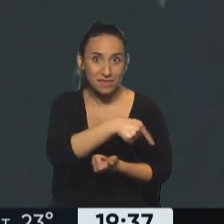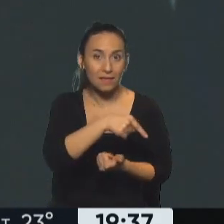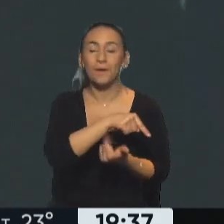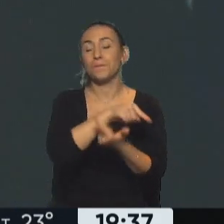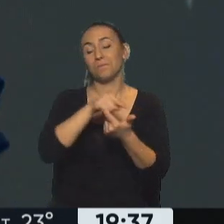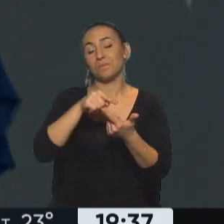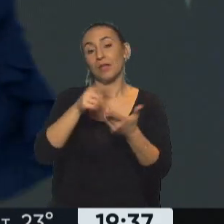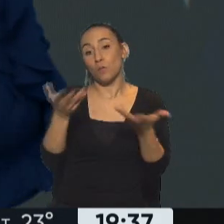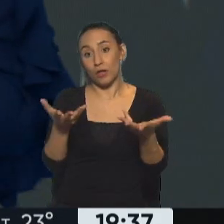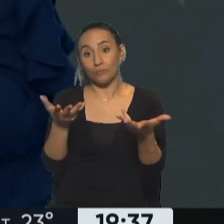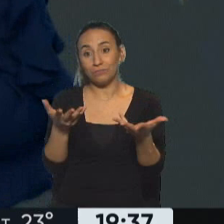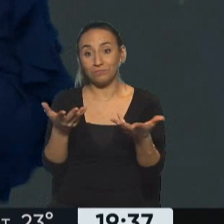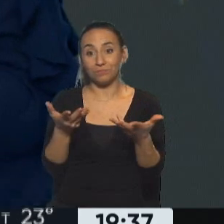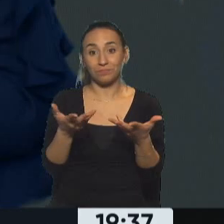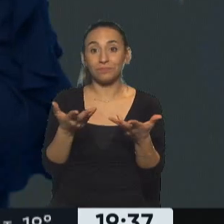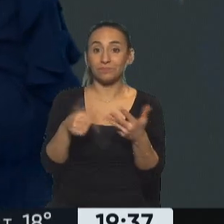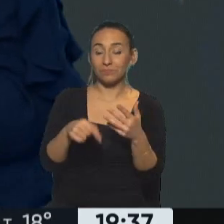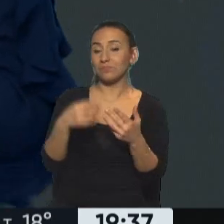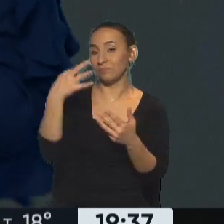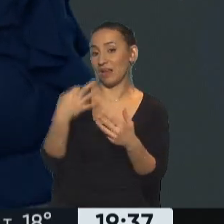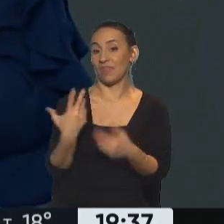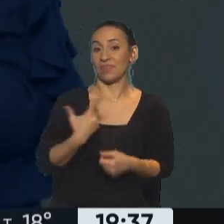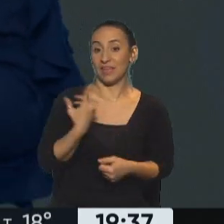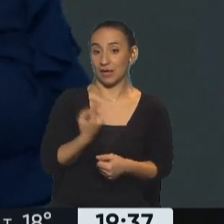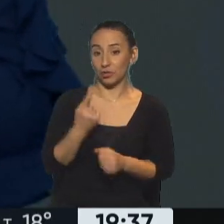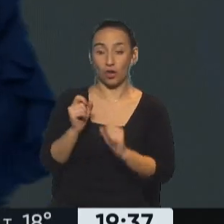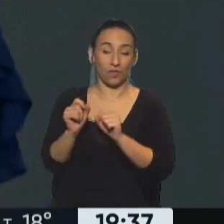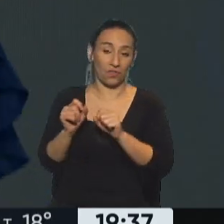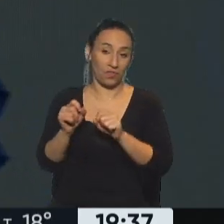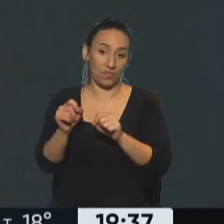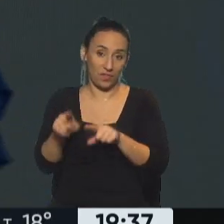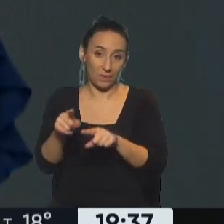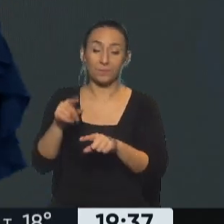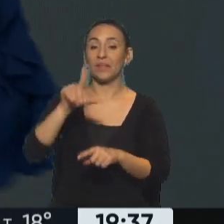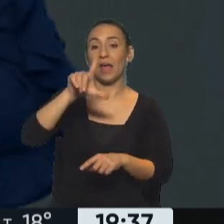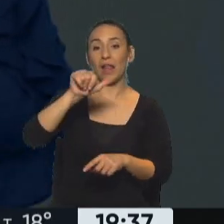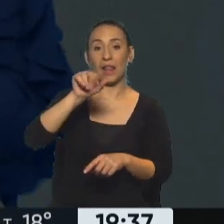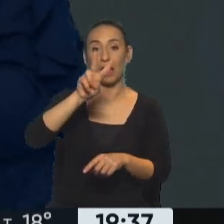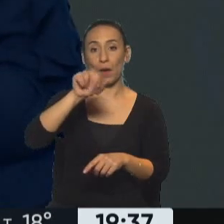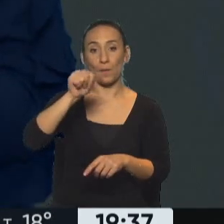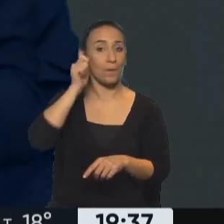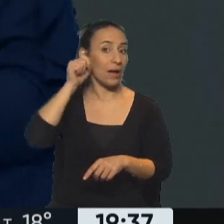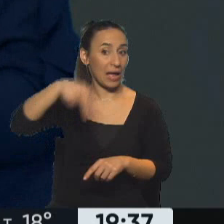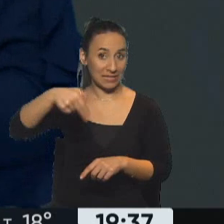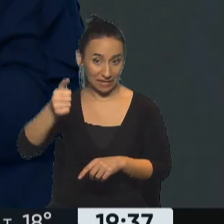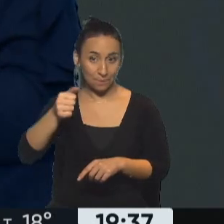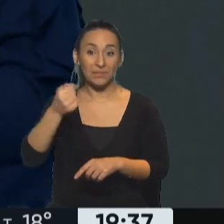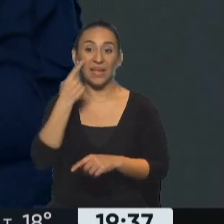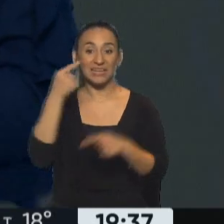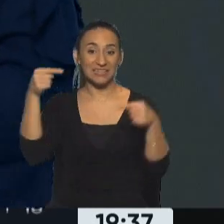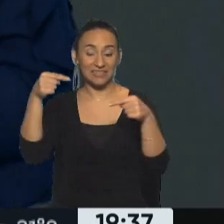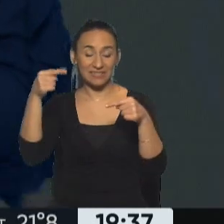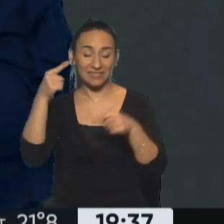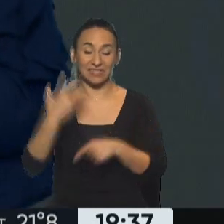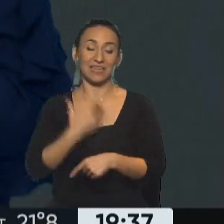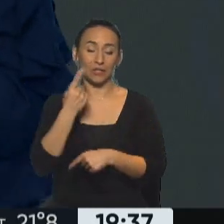INDEC, bueno... Exactamente. Estamos hablando del director... Hijo de Roberto. Exactamente. Marco La Baña, director del Instituto Nacional de Estadísticas y